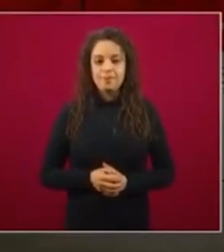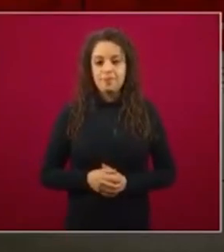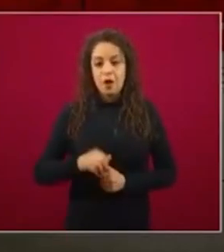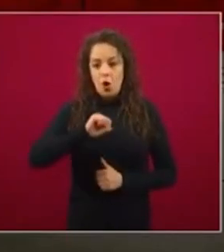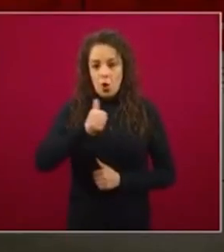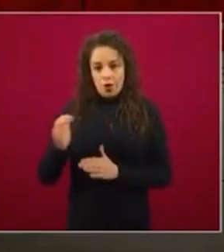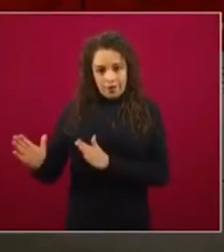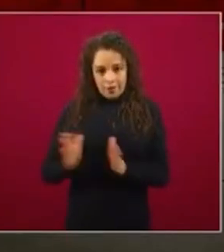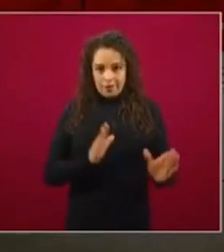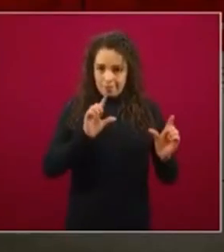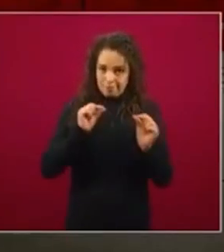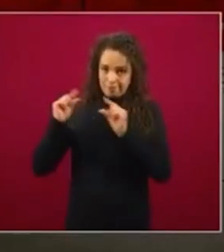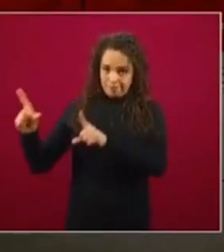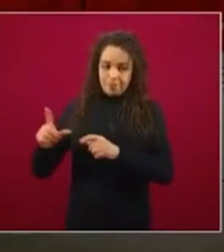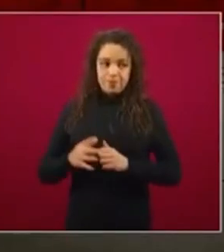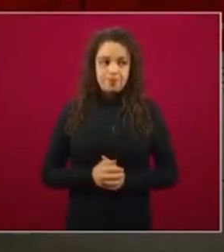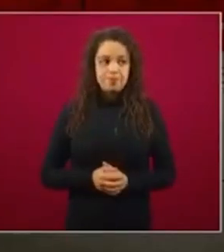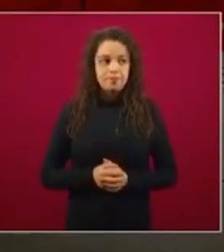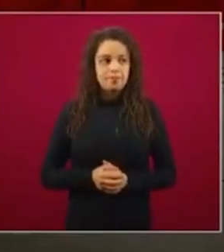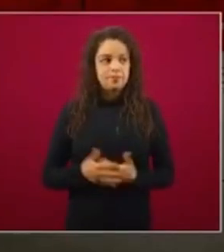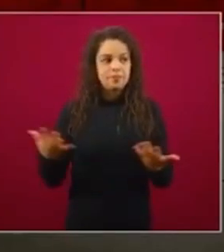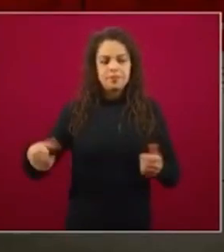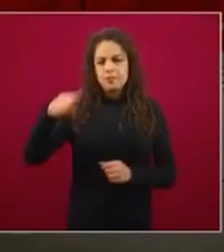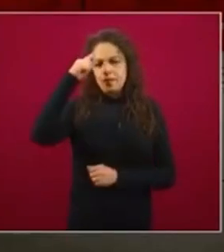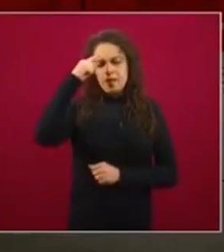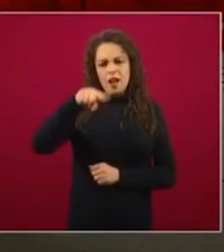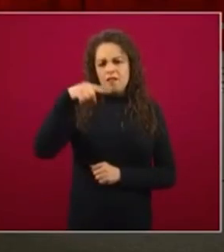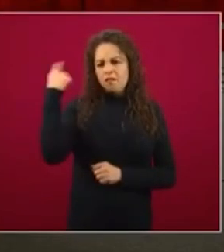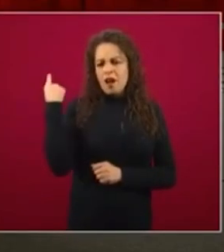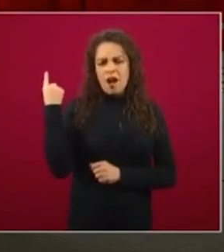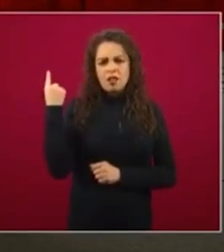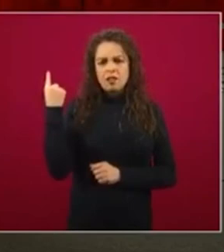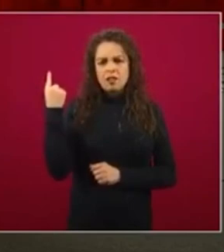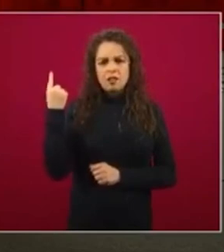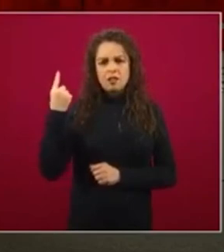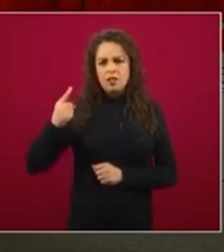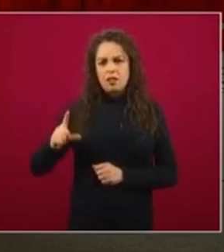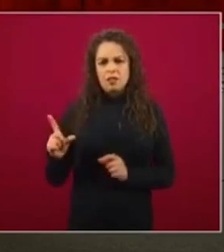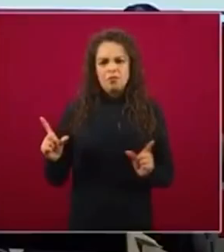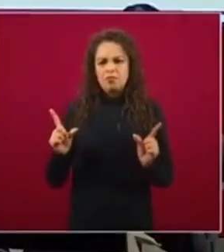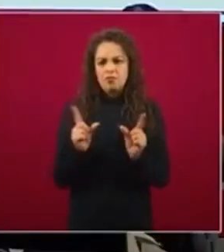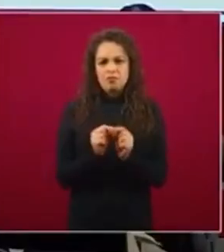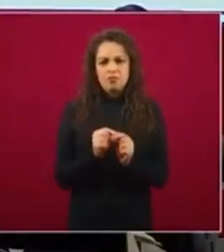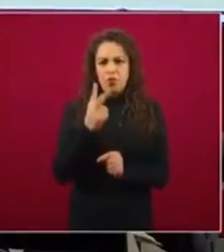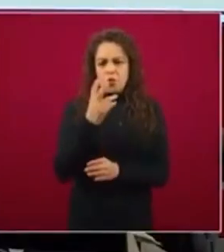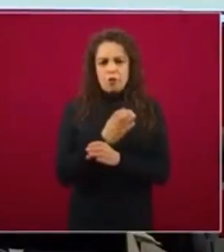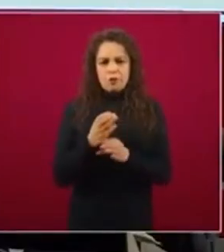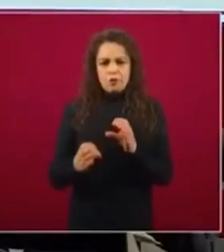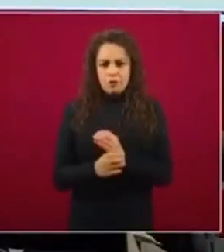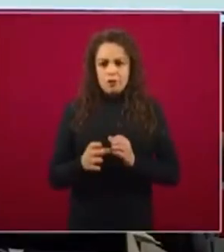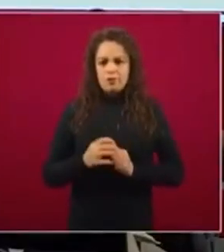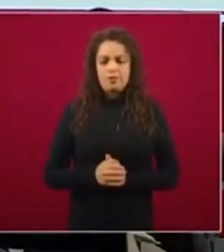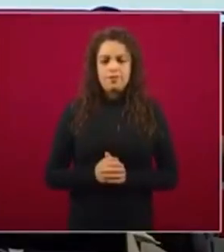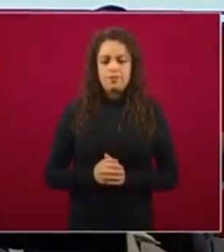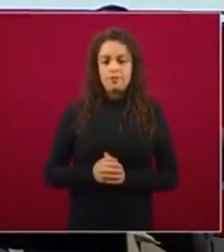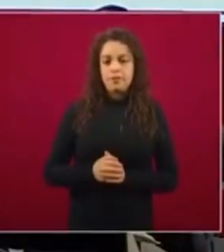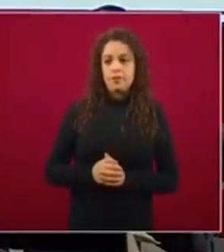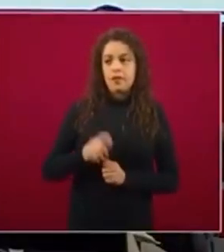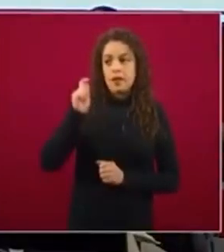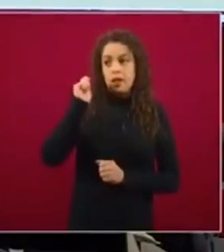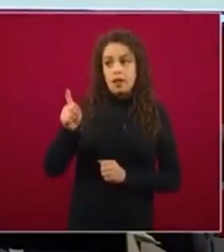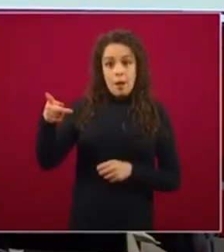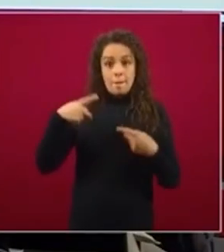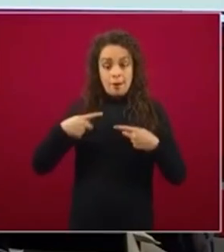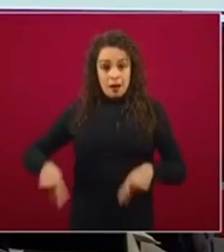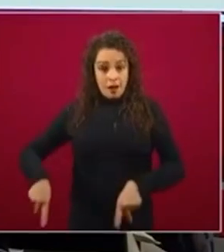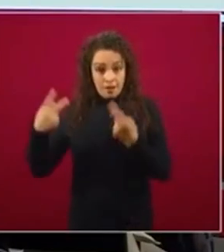resumiendo muy facilito, son dos pasos por parte del vendedor, que es generar el código QR, enviar el código